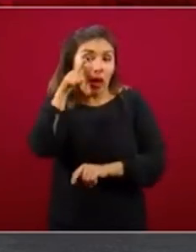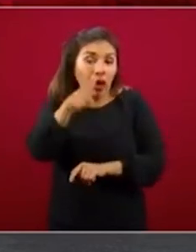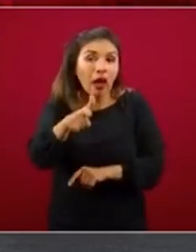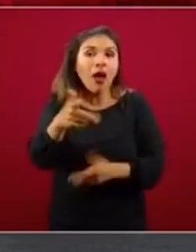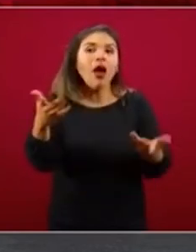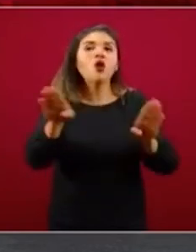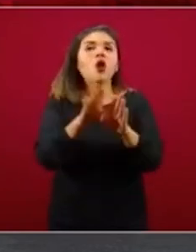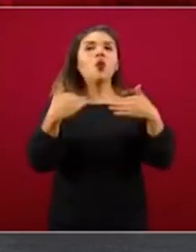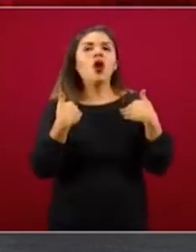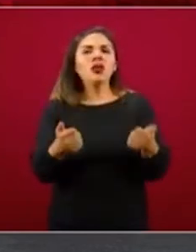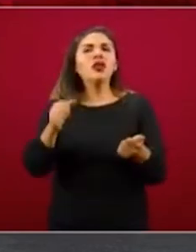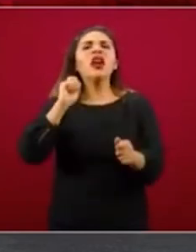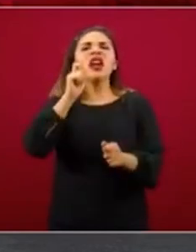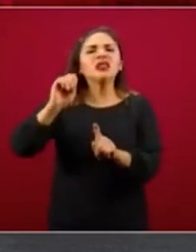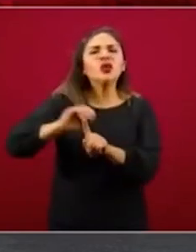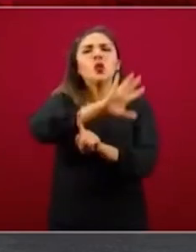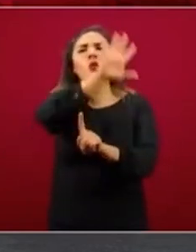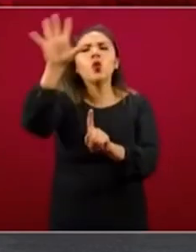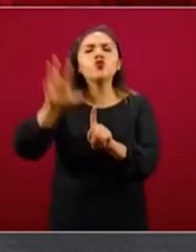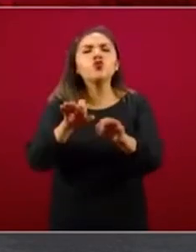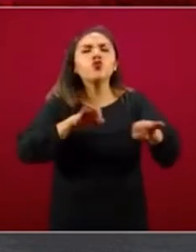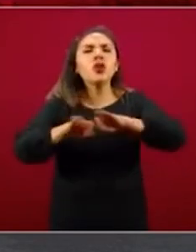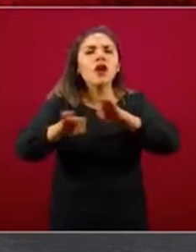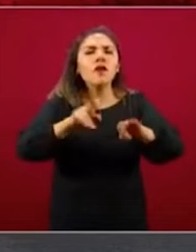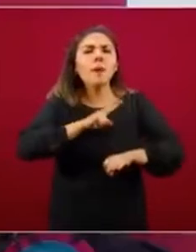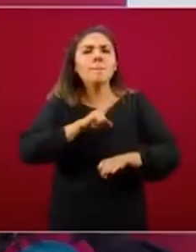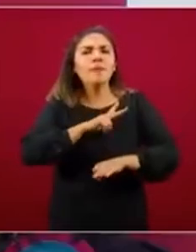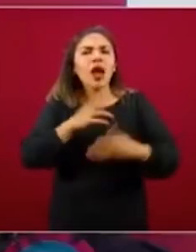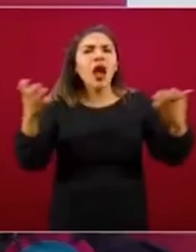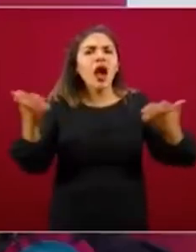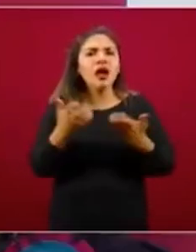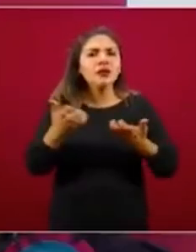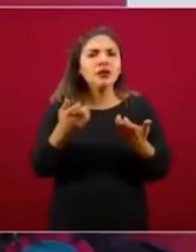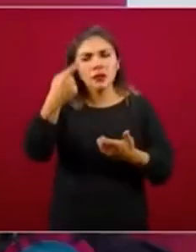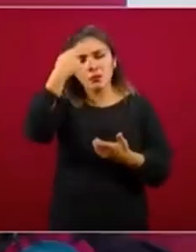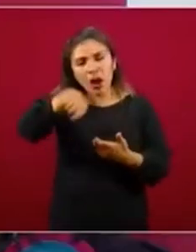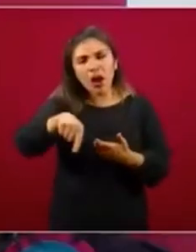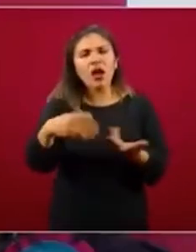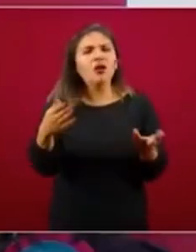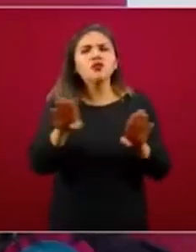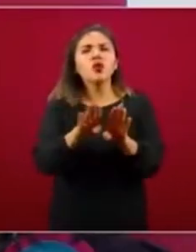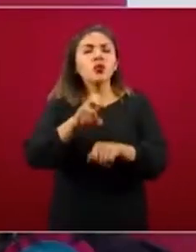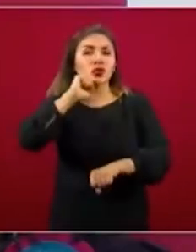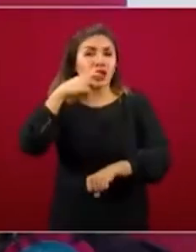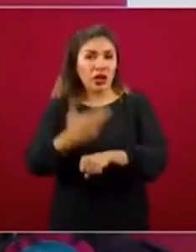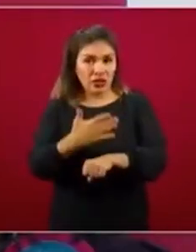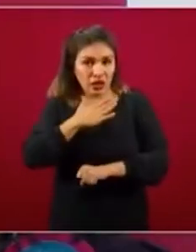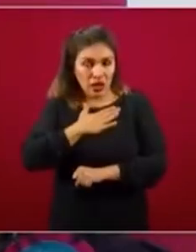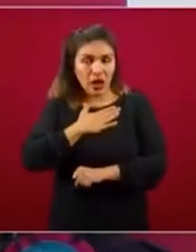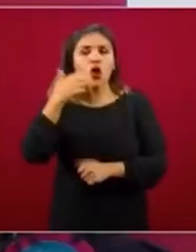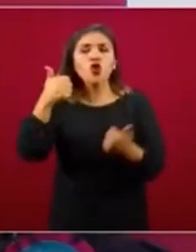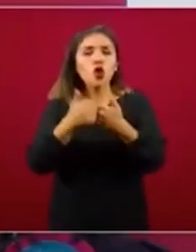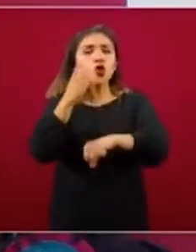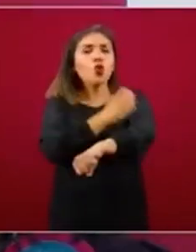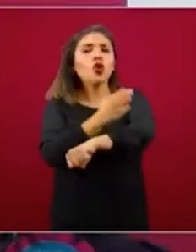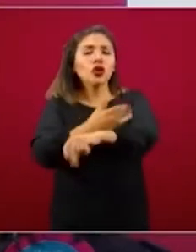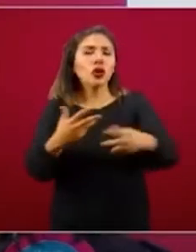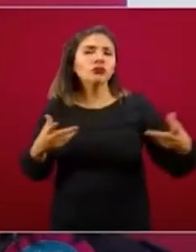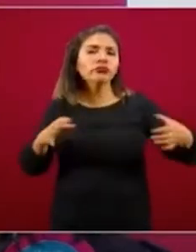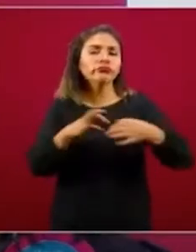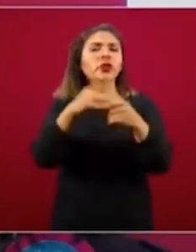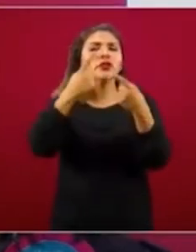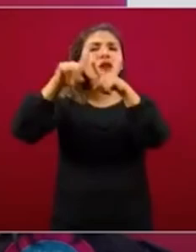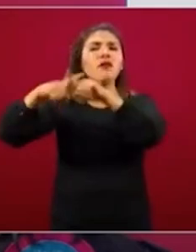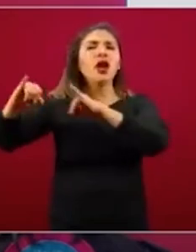dar un panorama de cómo estamos desempeñándonos como secretaría y en esta coordinación con las